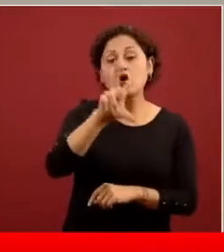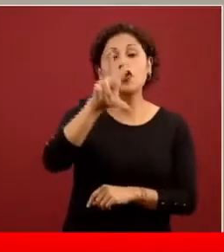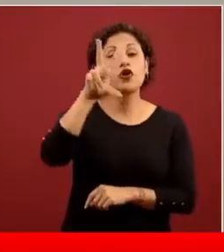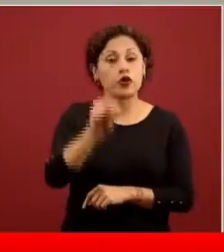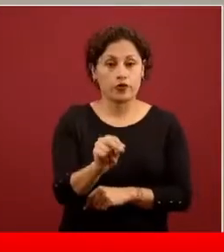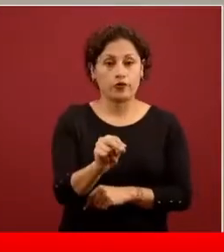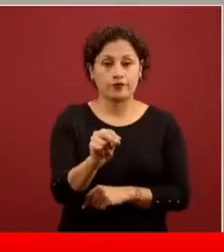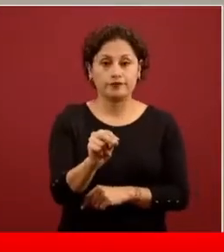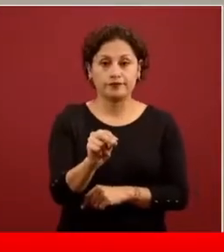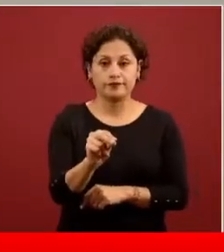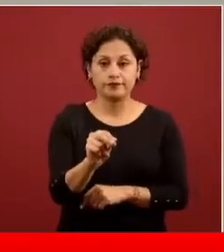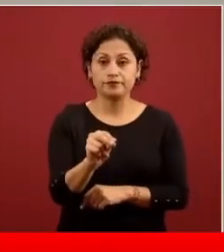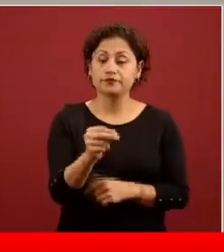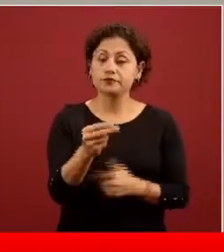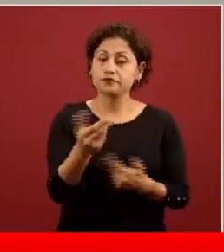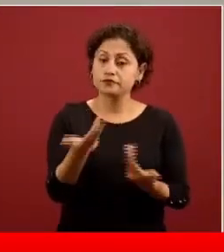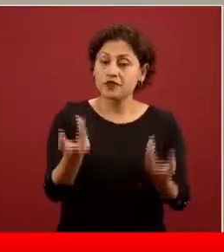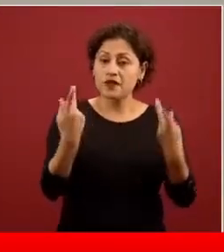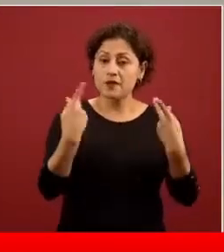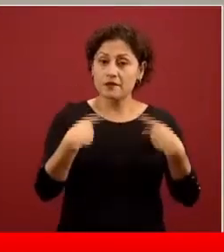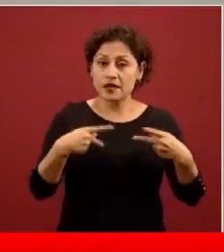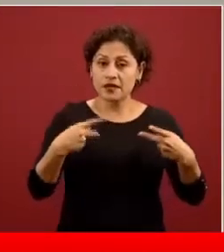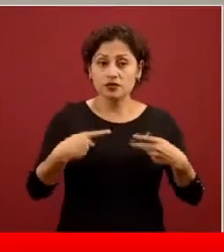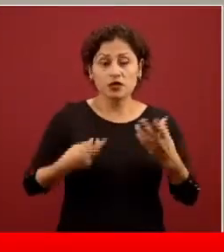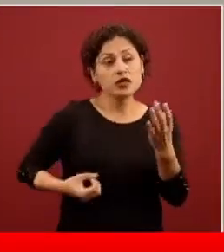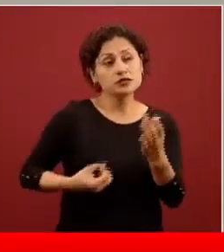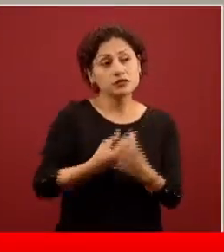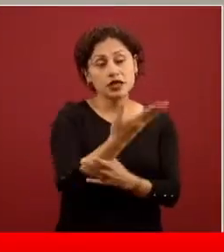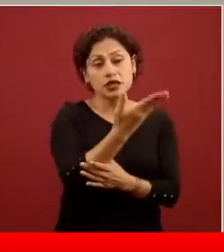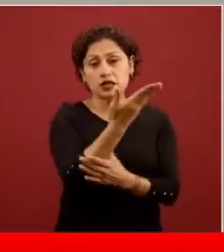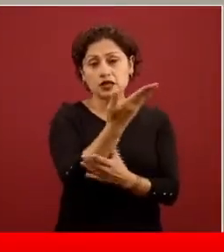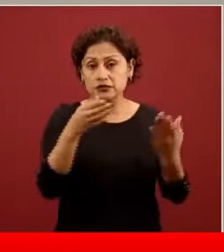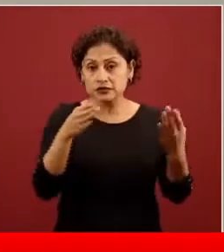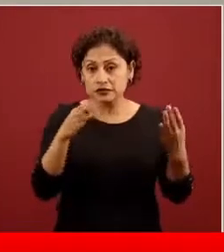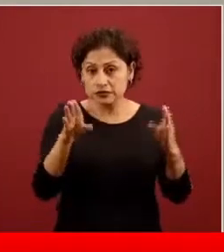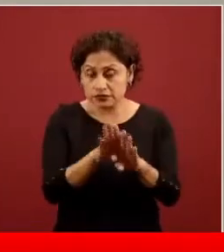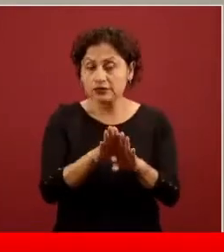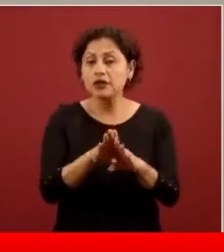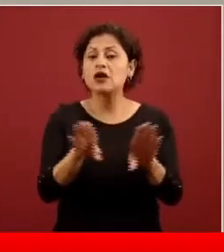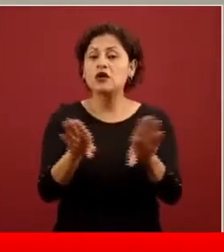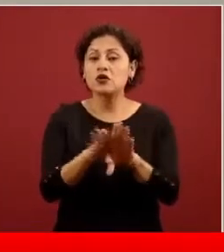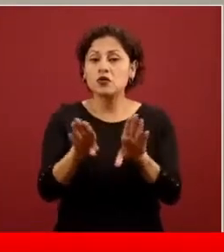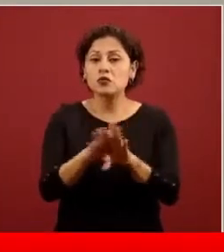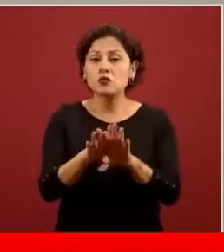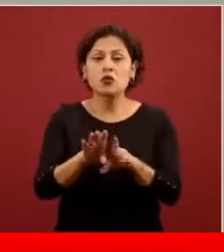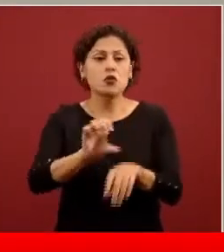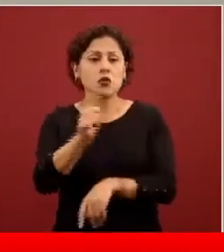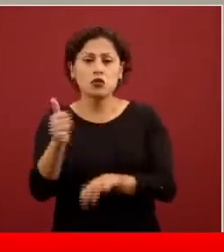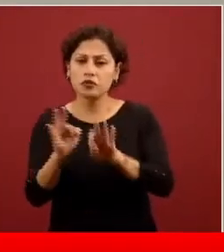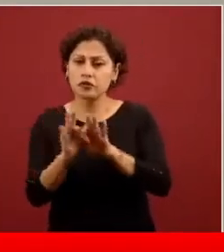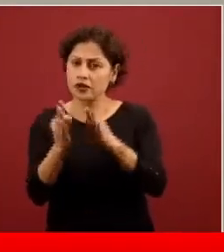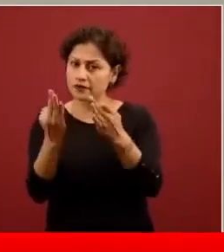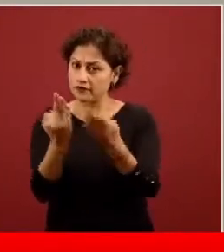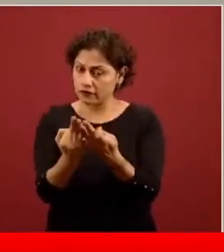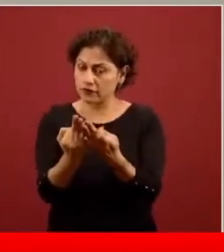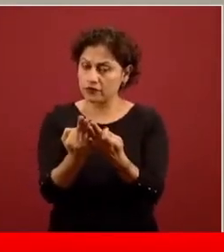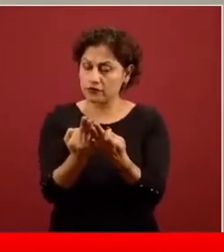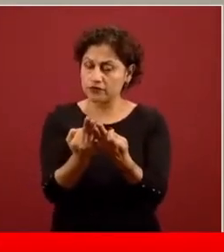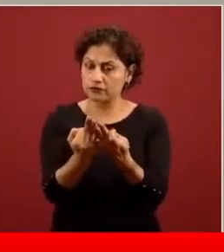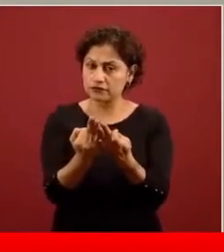movilidad pública. Por muchas razones, pero destaco dos. Una, porque la medida